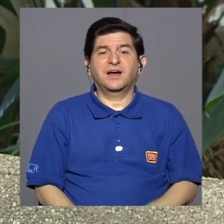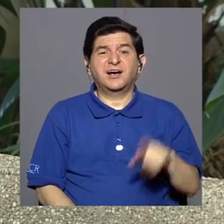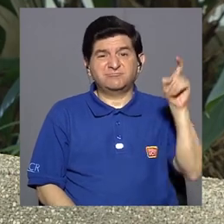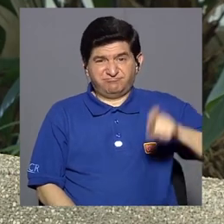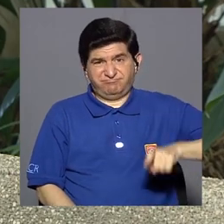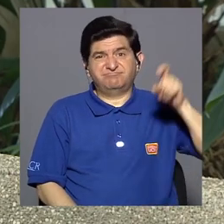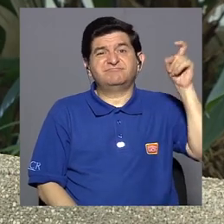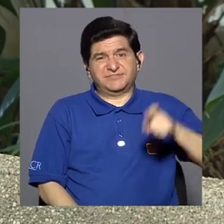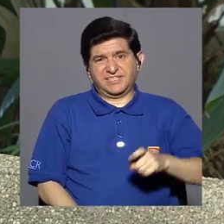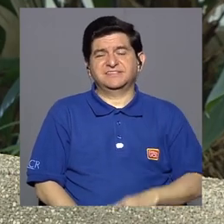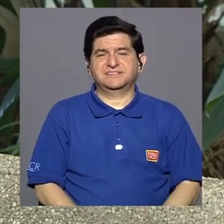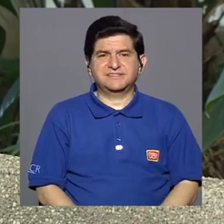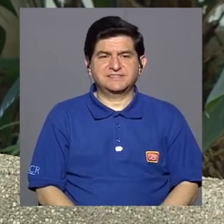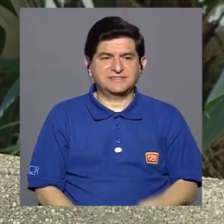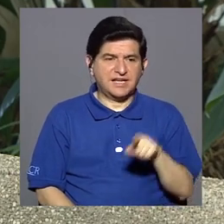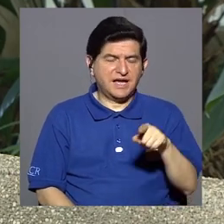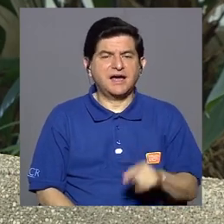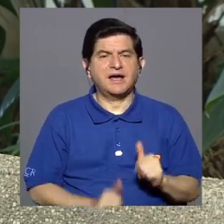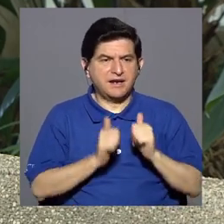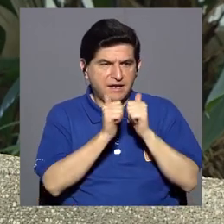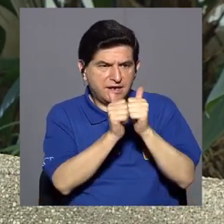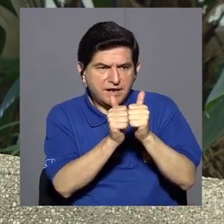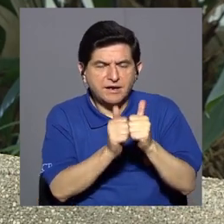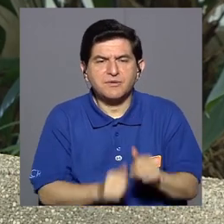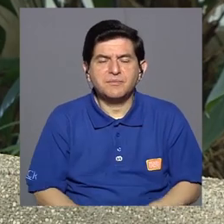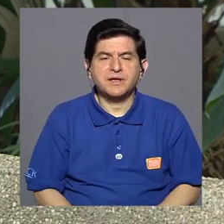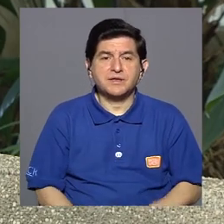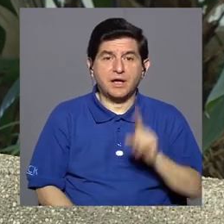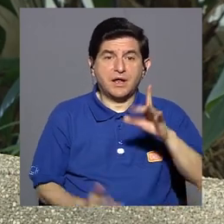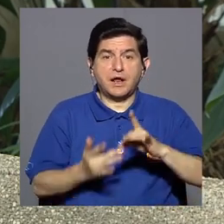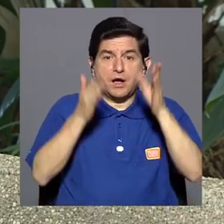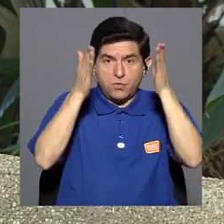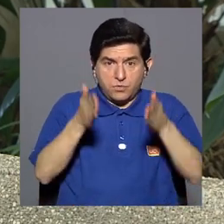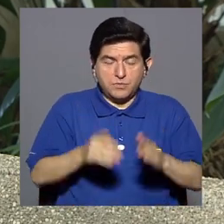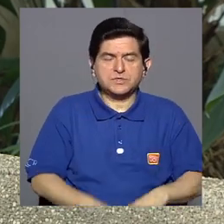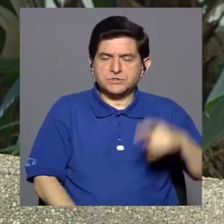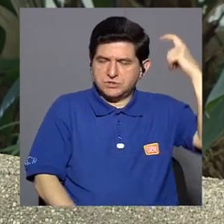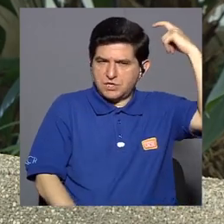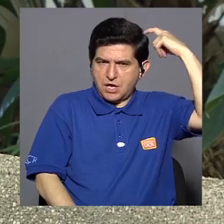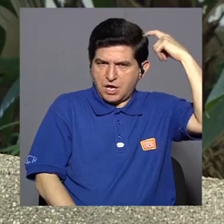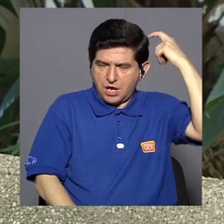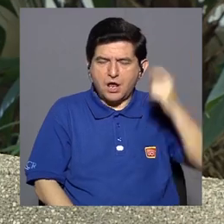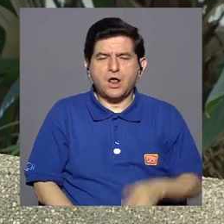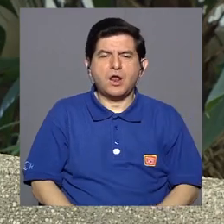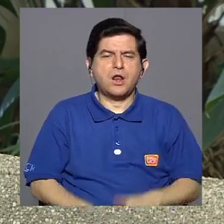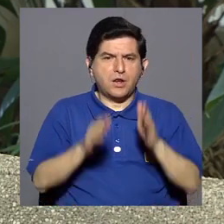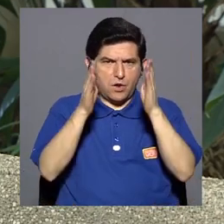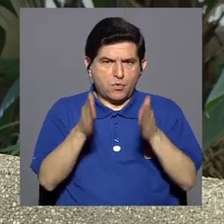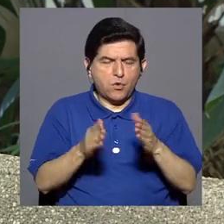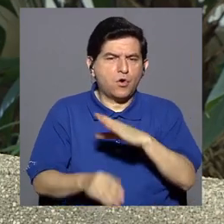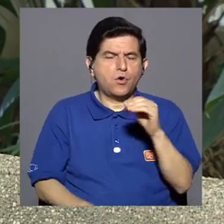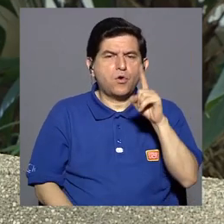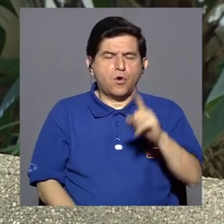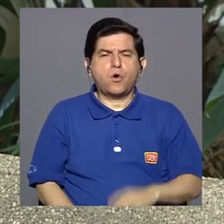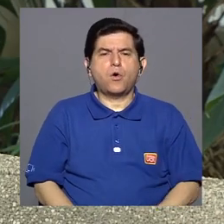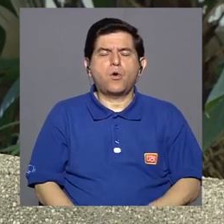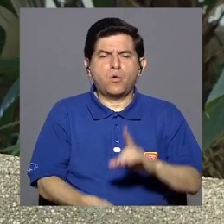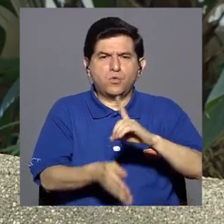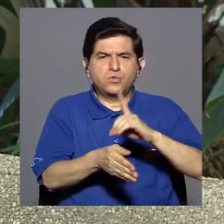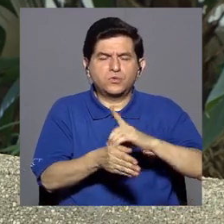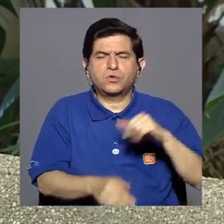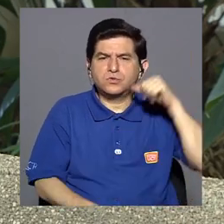es necesario acudir donde un especialista, un neurólogo, un geriatra,